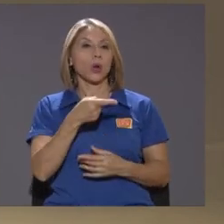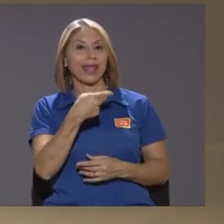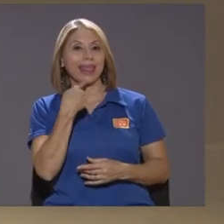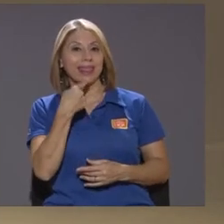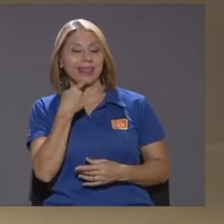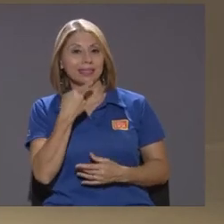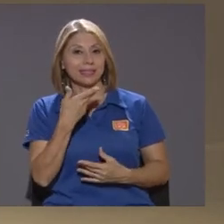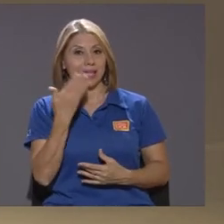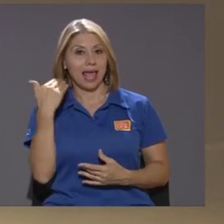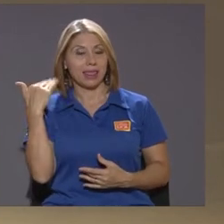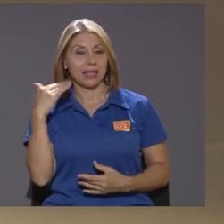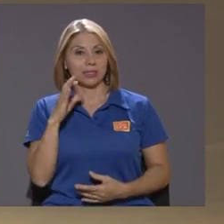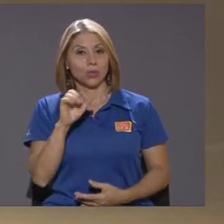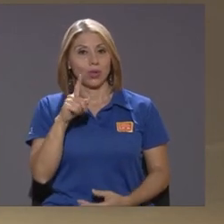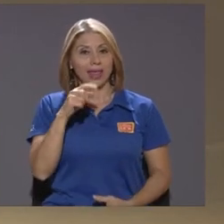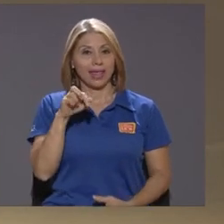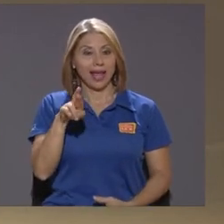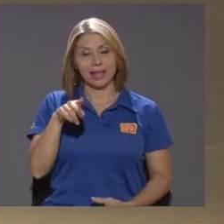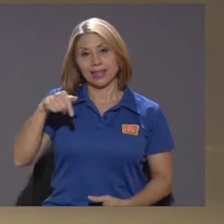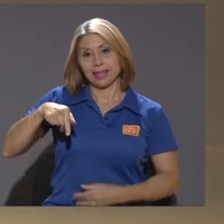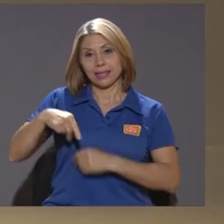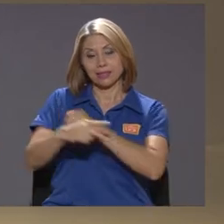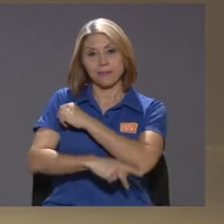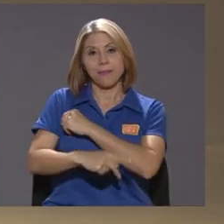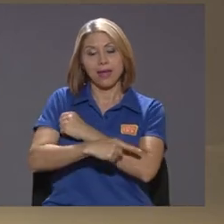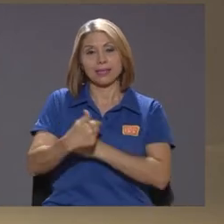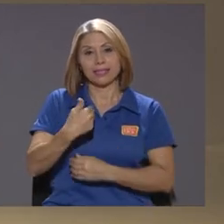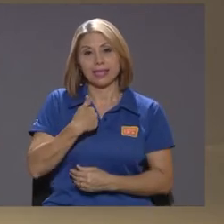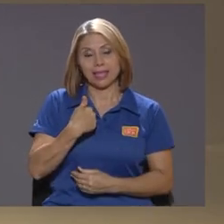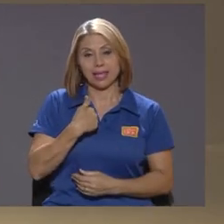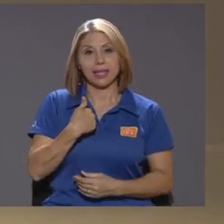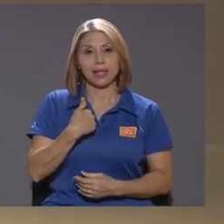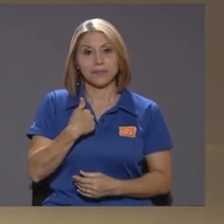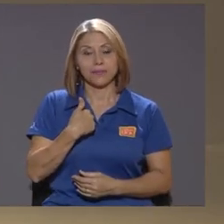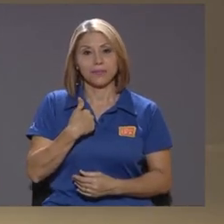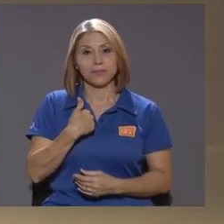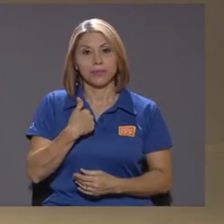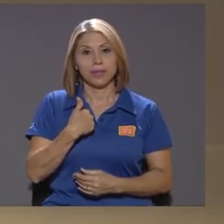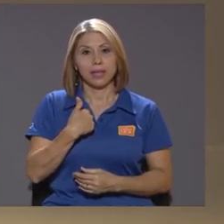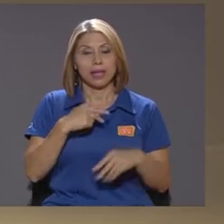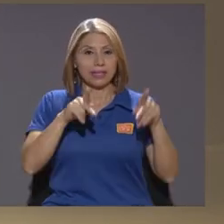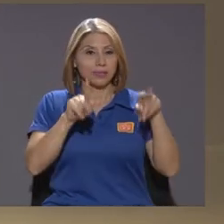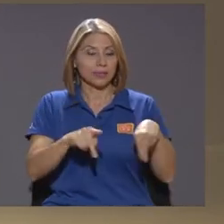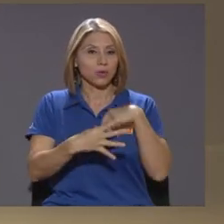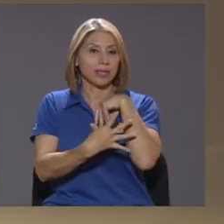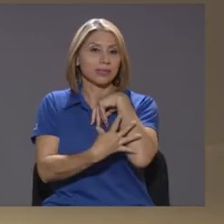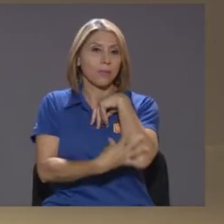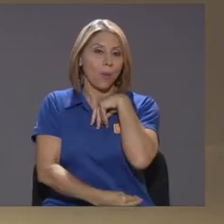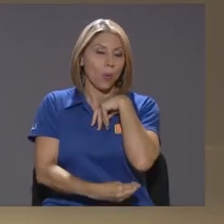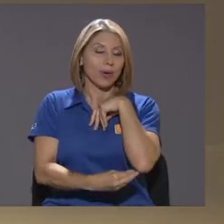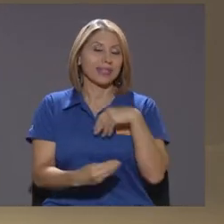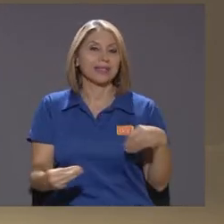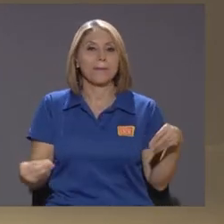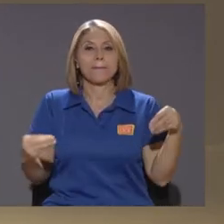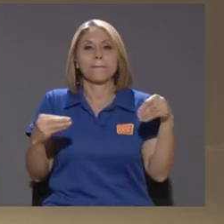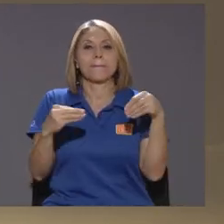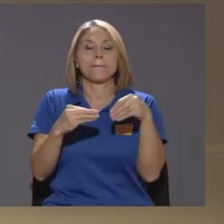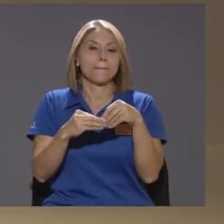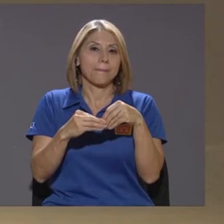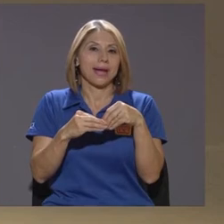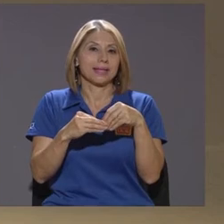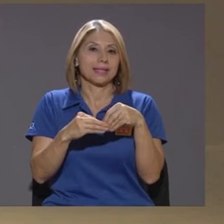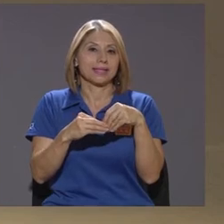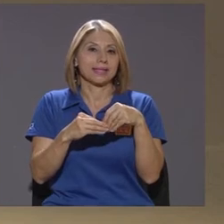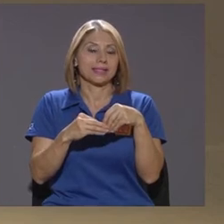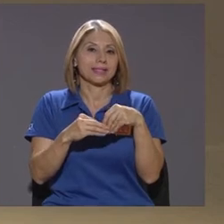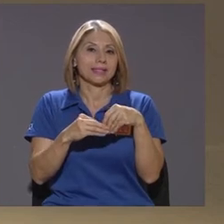que este país tiene los pobres más los adultos